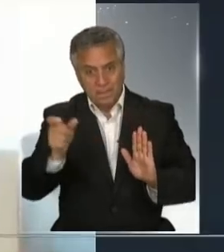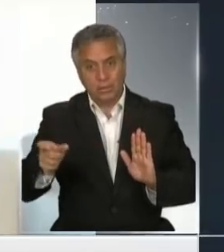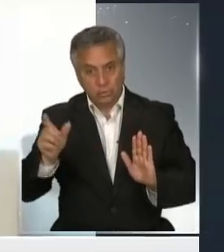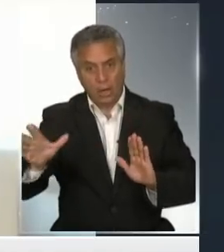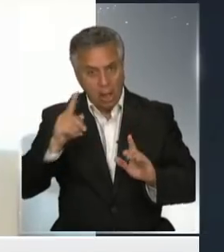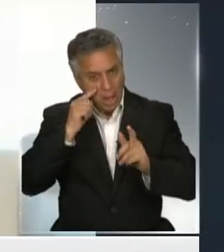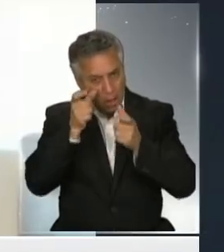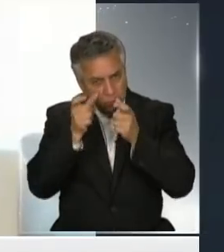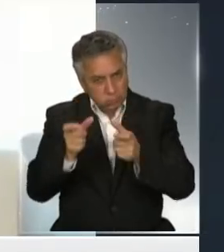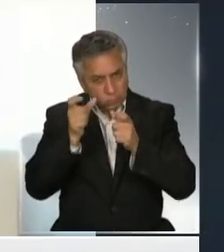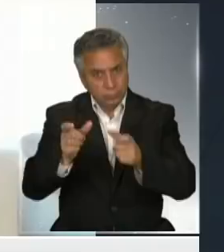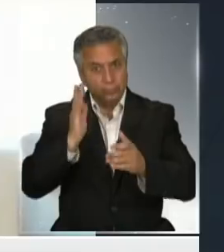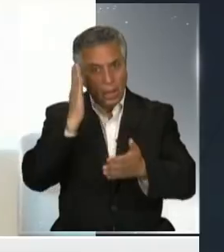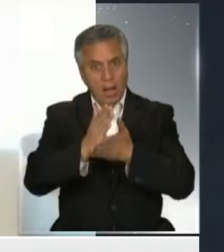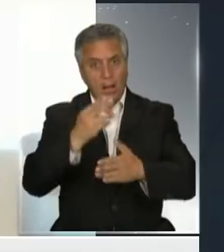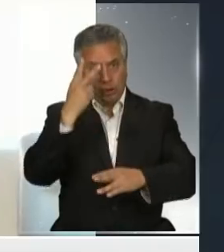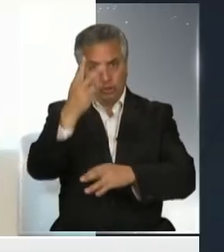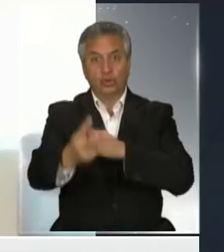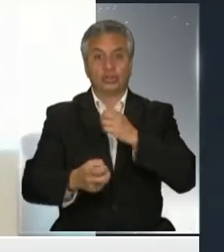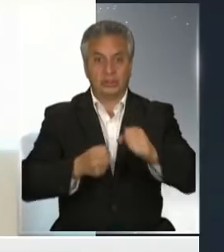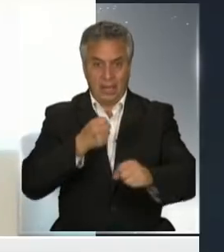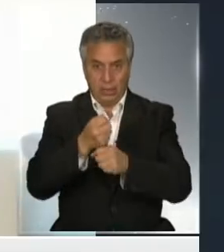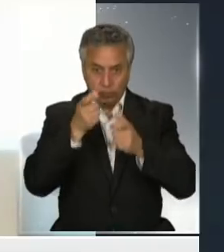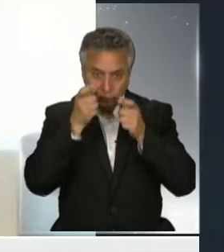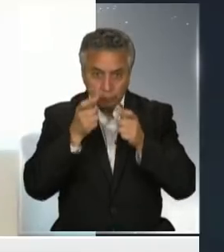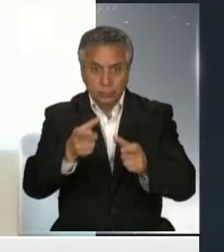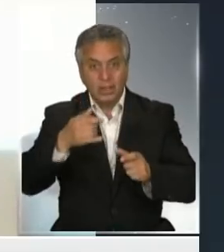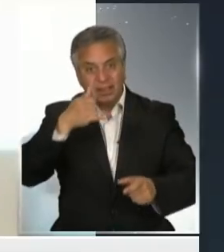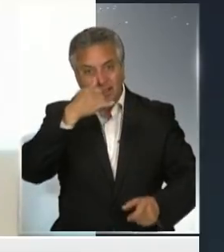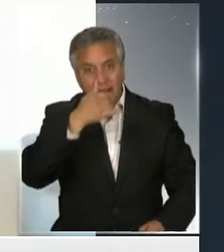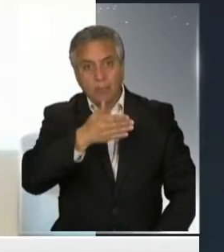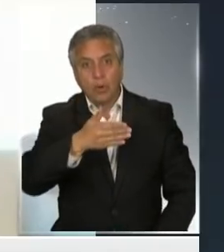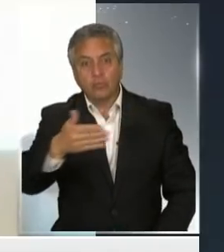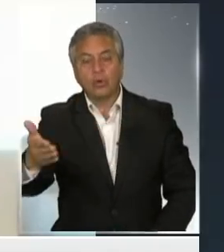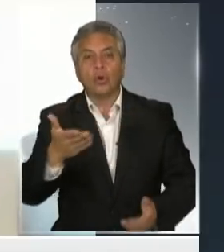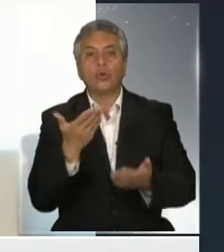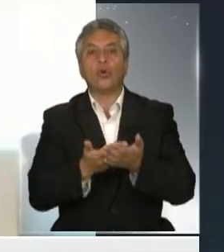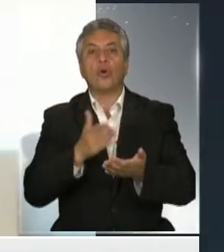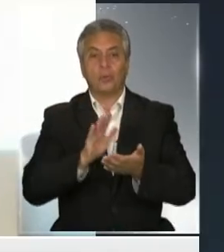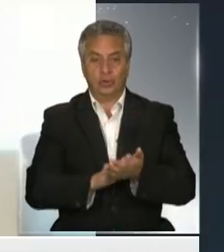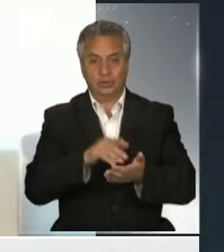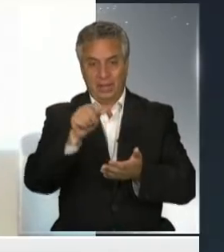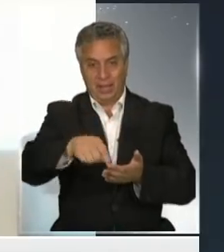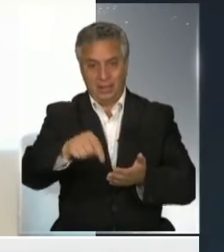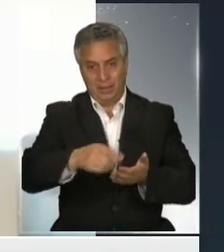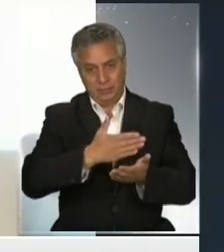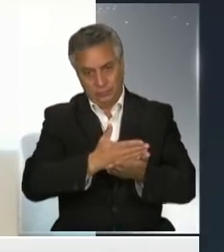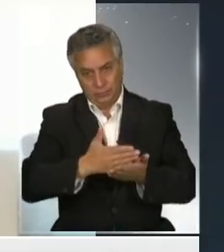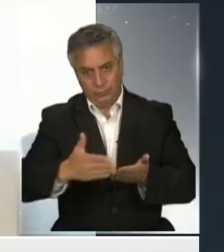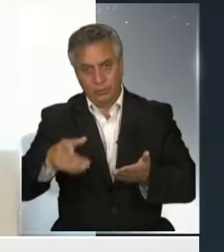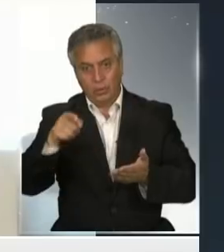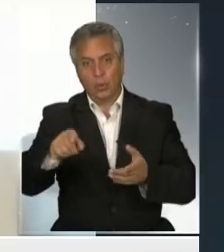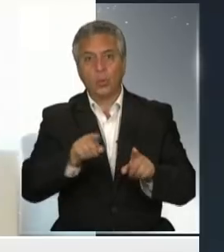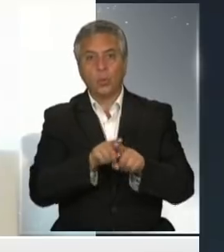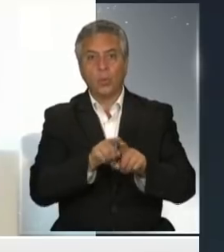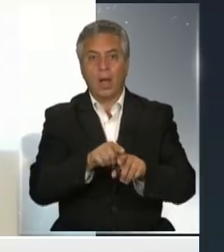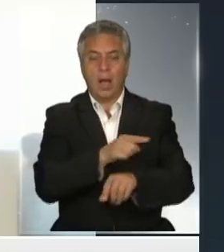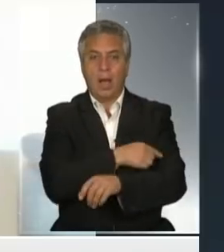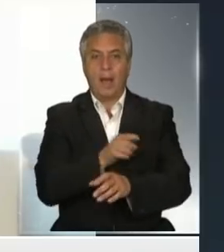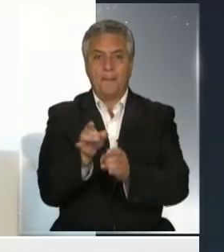dos años. Y a través del tiempo iremos viendo cómo se comporta, digamos, esta inmunidad